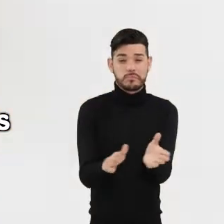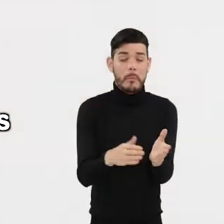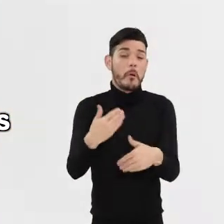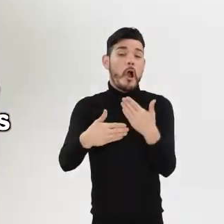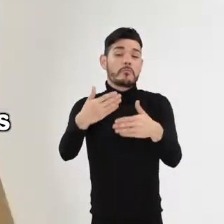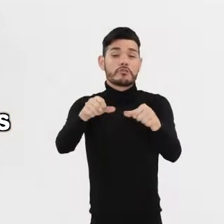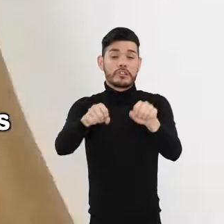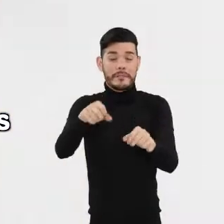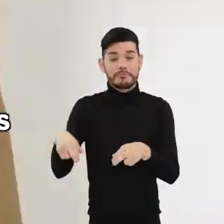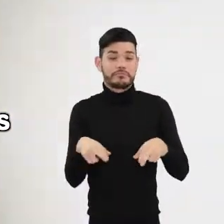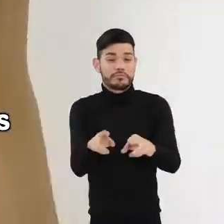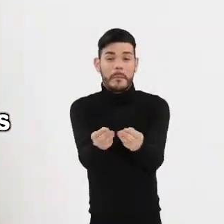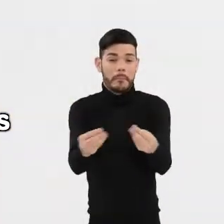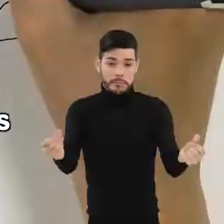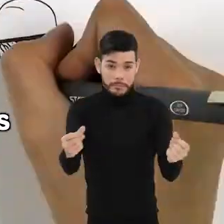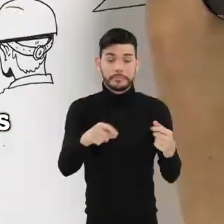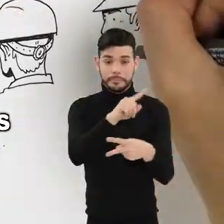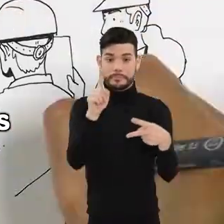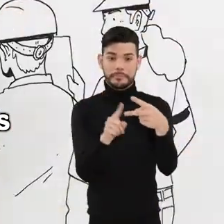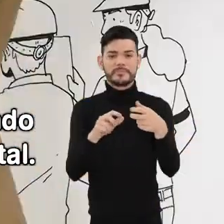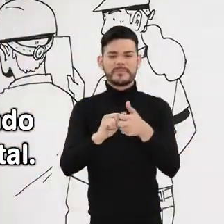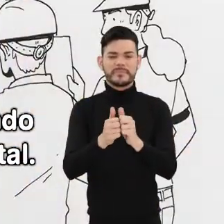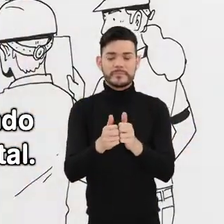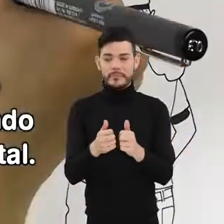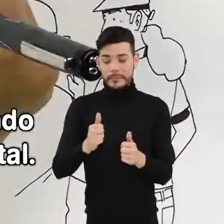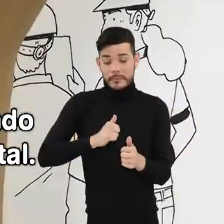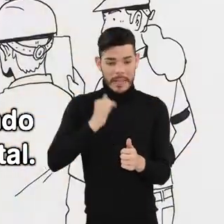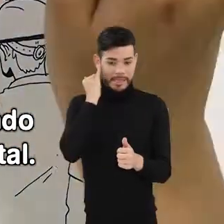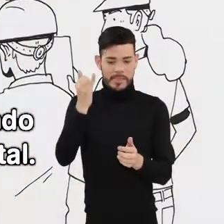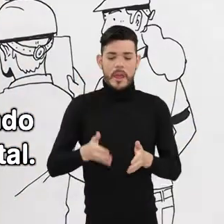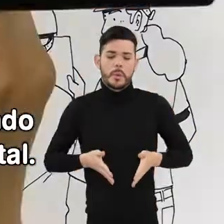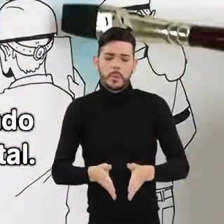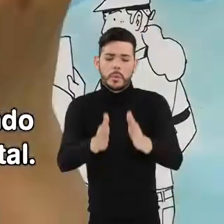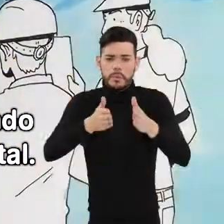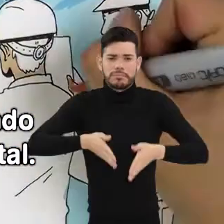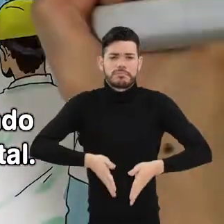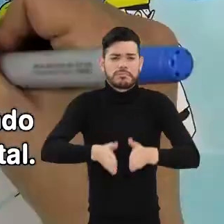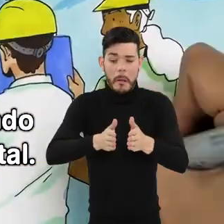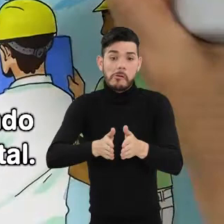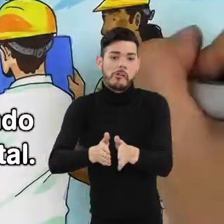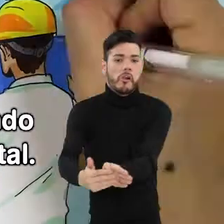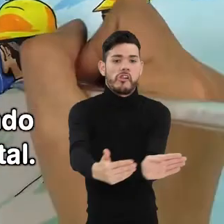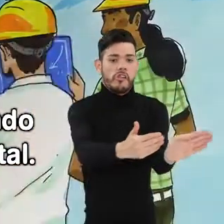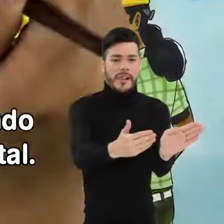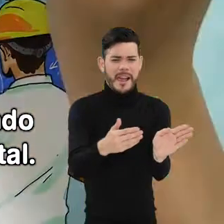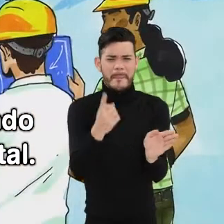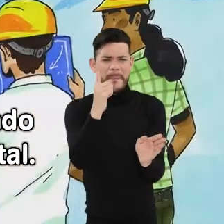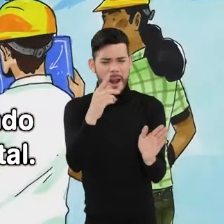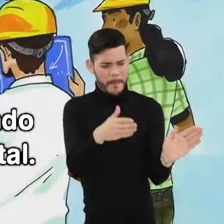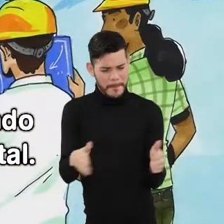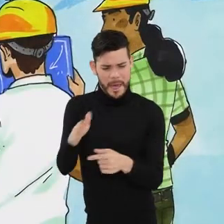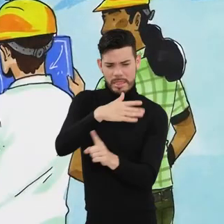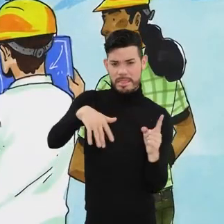Otra dificultad que enfrentan los ríos son las alteraciones de su cauce. Canalizarlo, desviarlo o remover el fondo para minería sin tener un